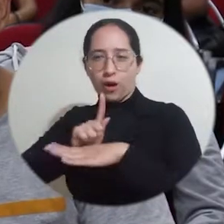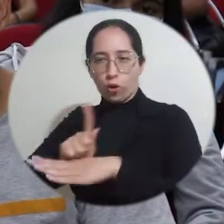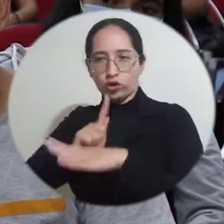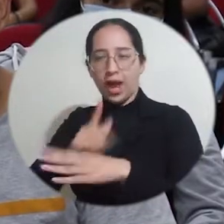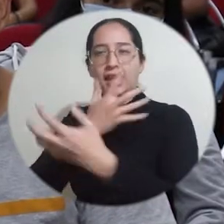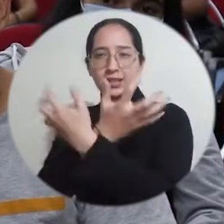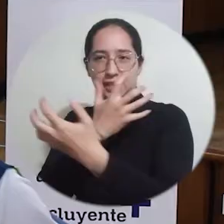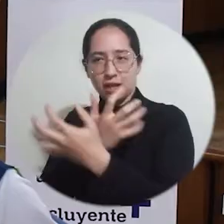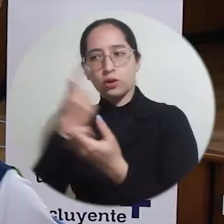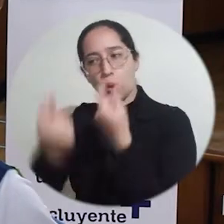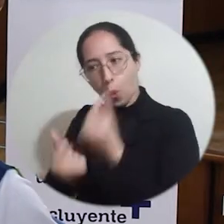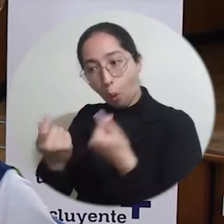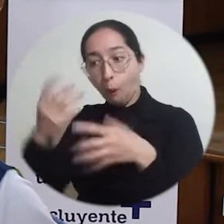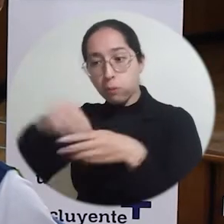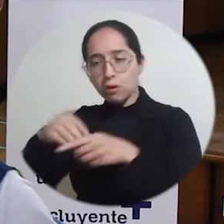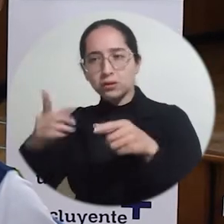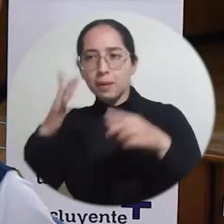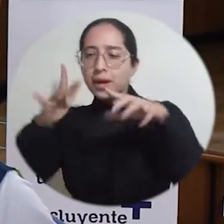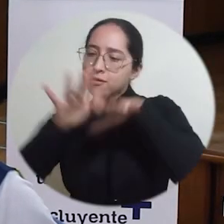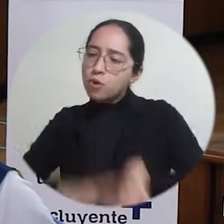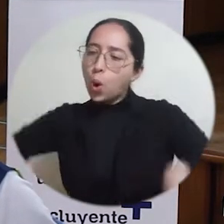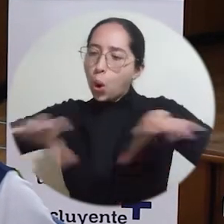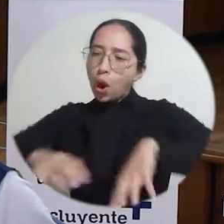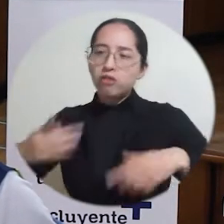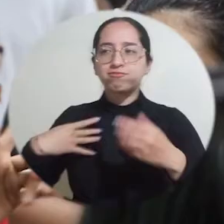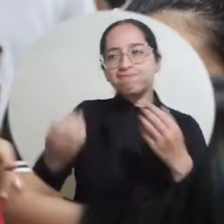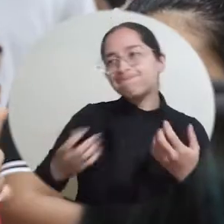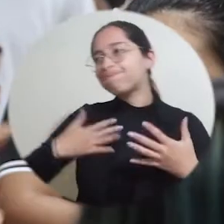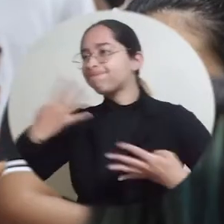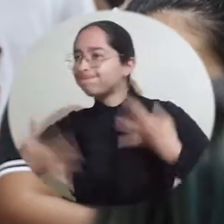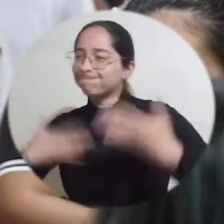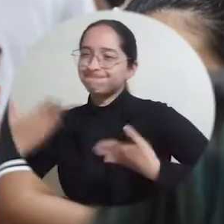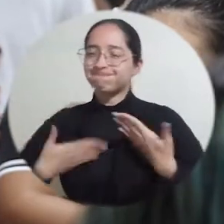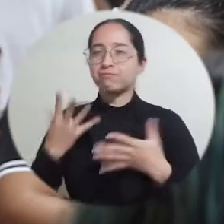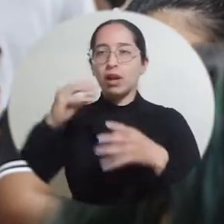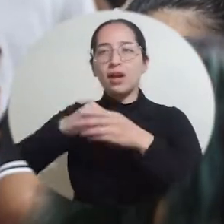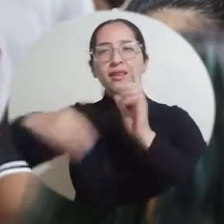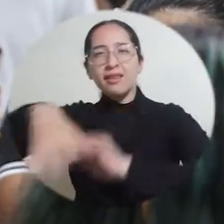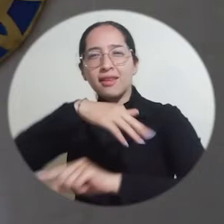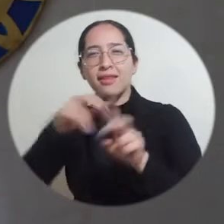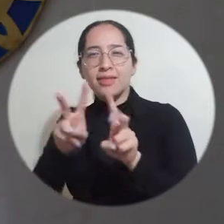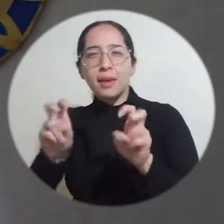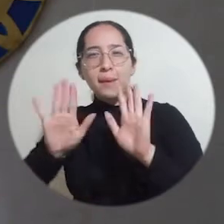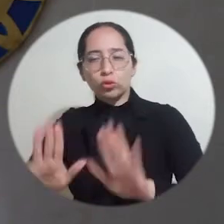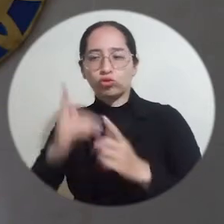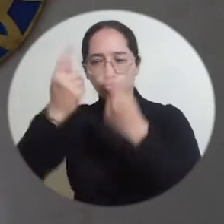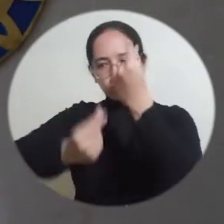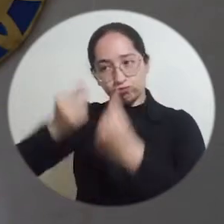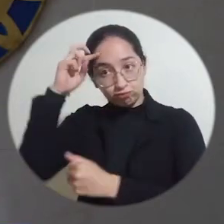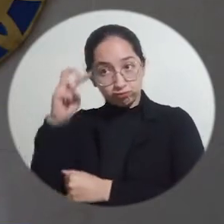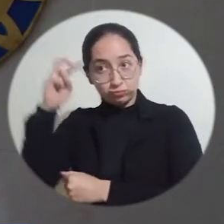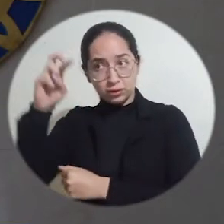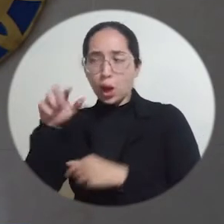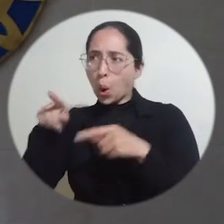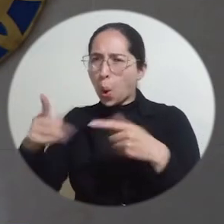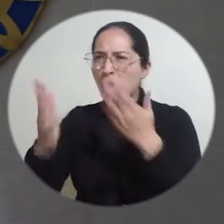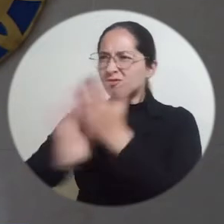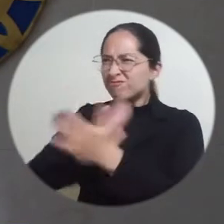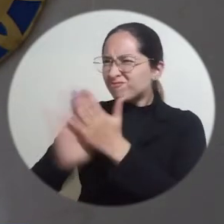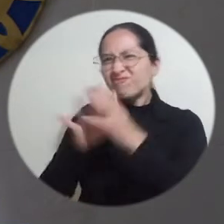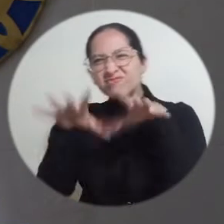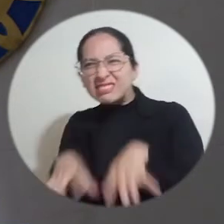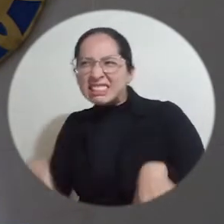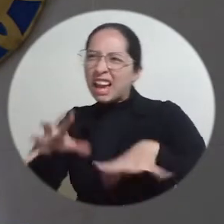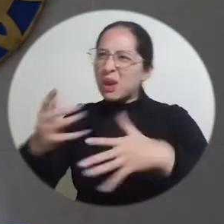y Económicas, quienes compartieron en un espacio dinámico y productivo alrededor de su profesión. Siento que servirá mucho para mi